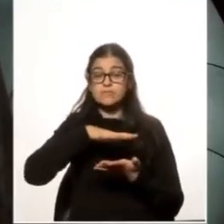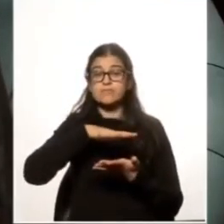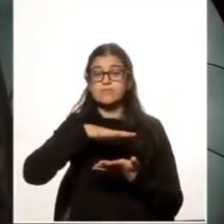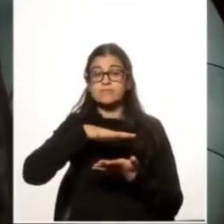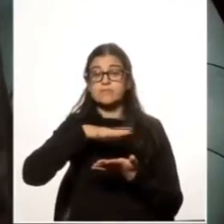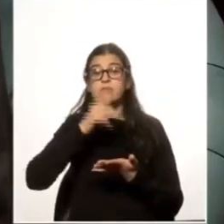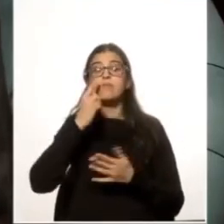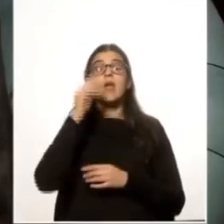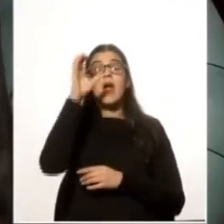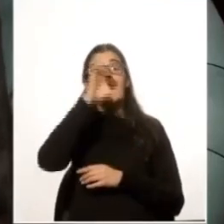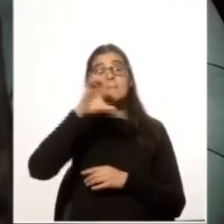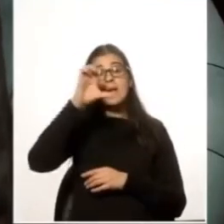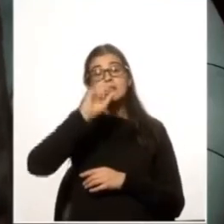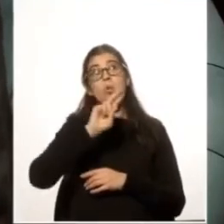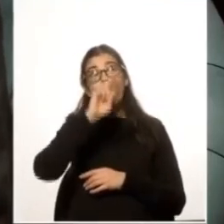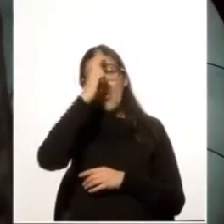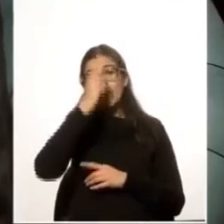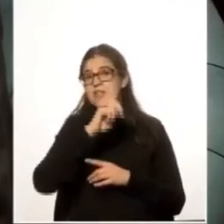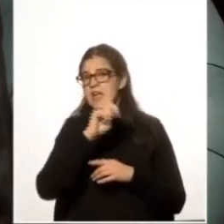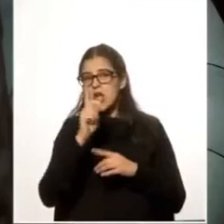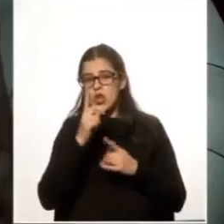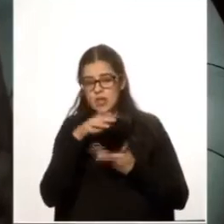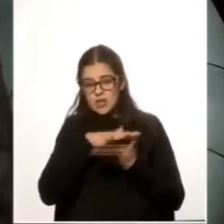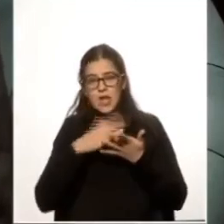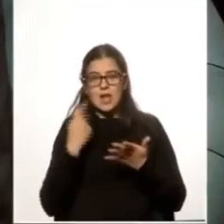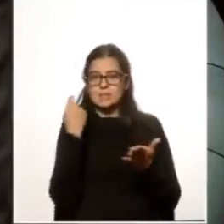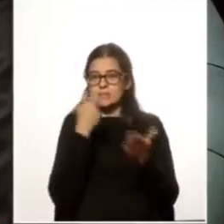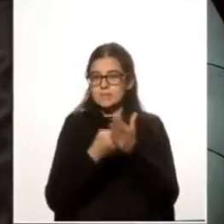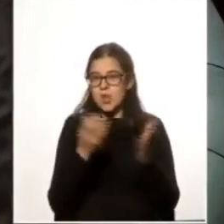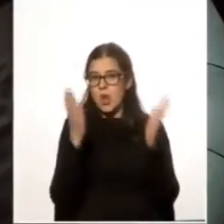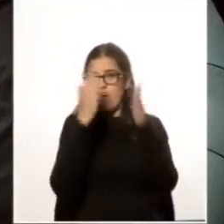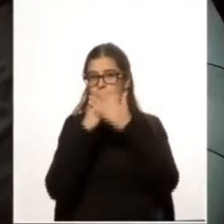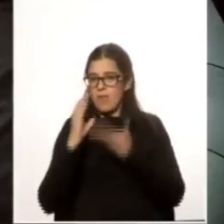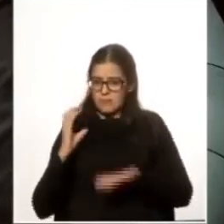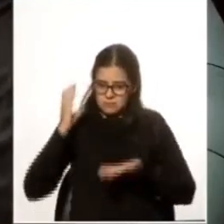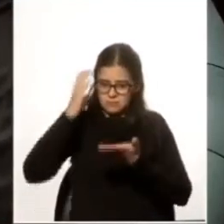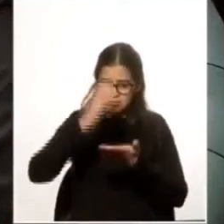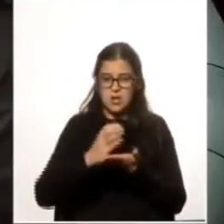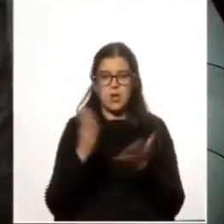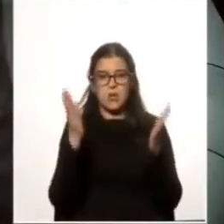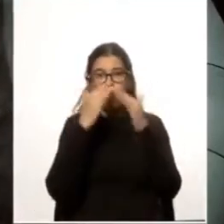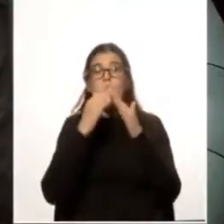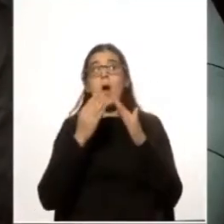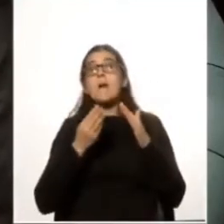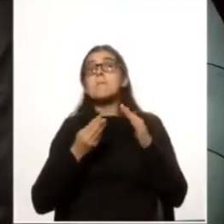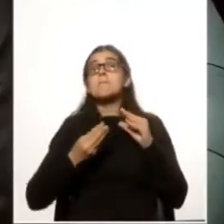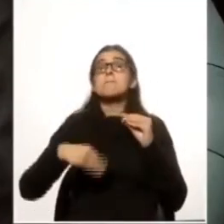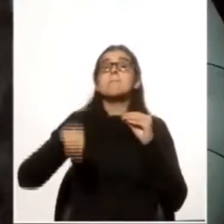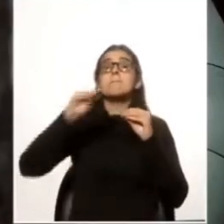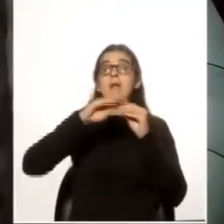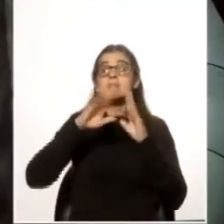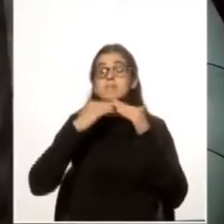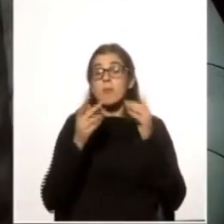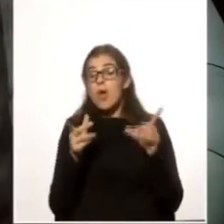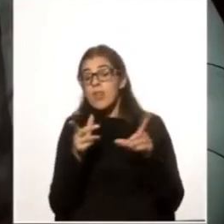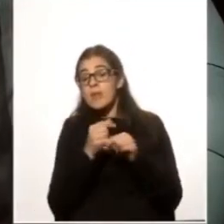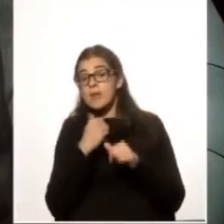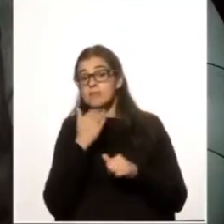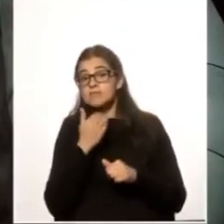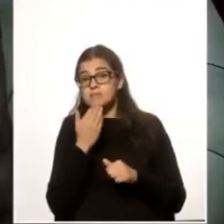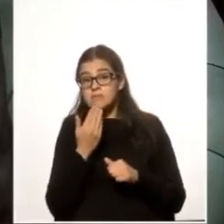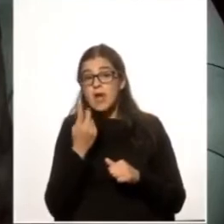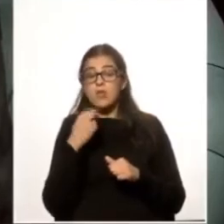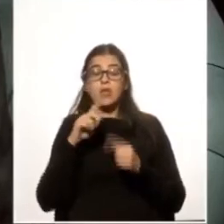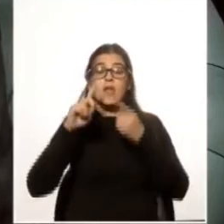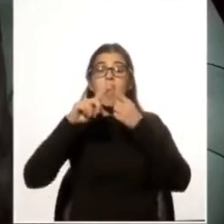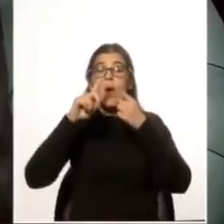las empresas uruguayas que no están en condiciones de pagar esa suma y más porque no se sabe cuando termina, terminan haciendo